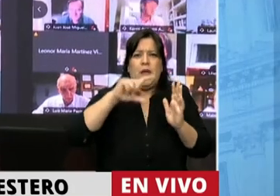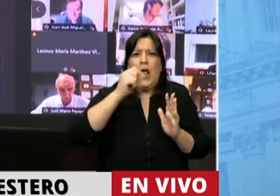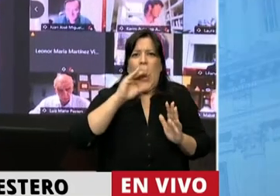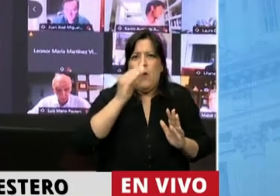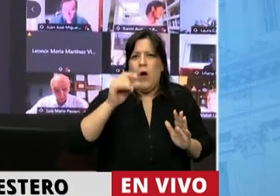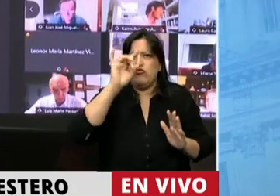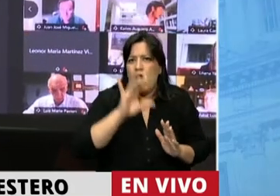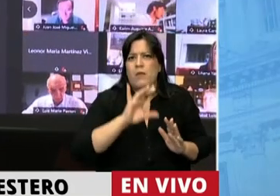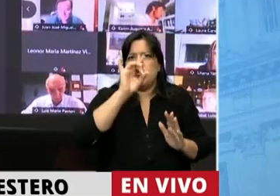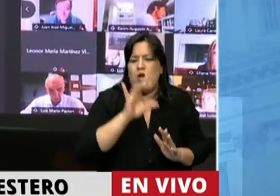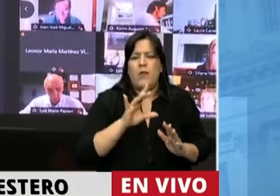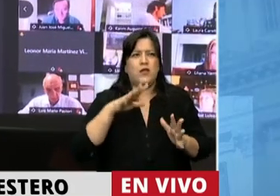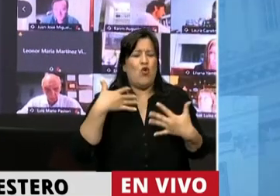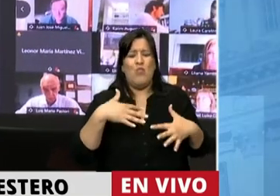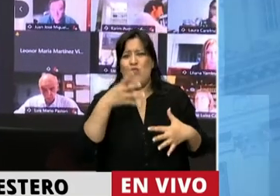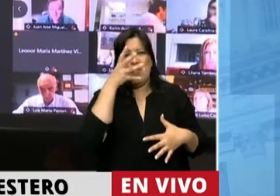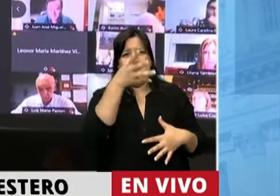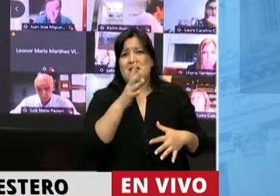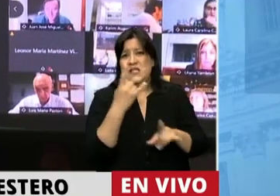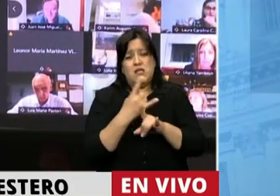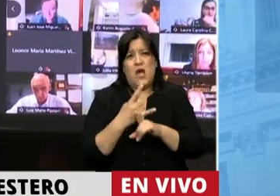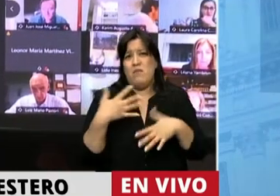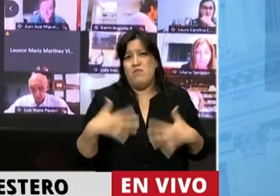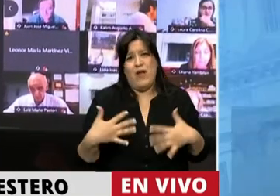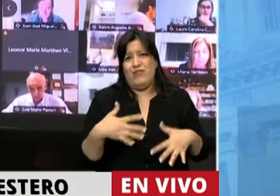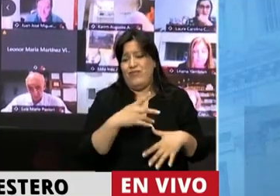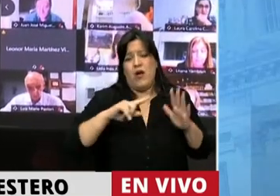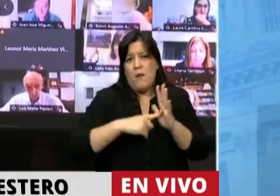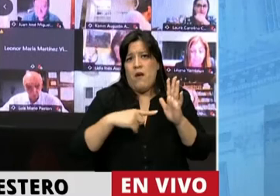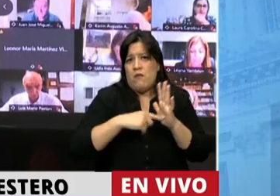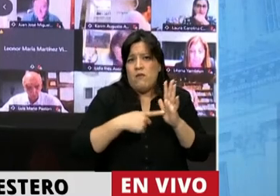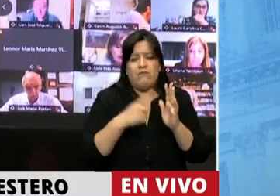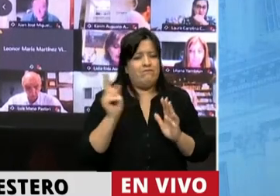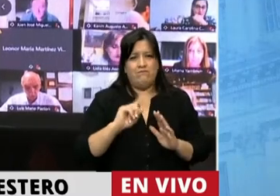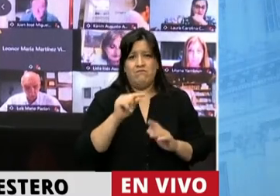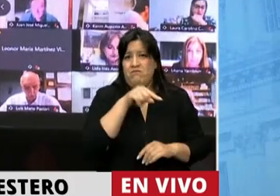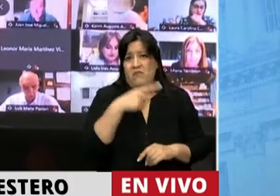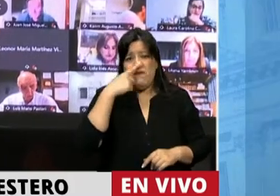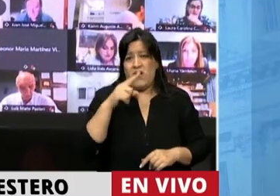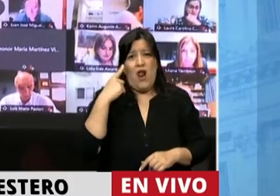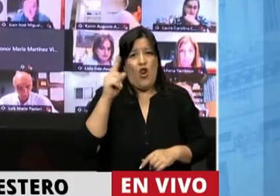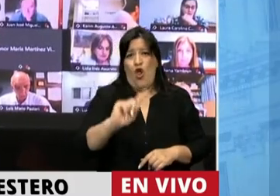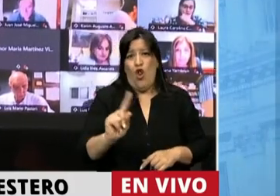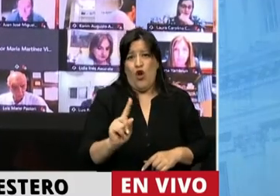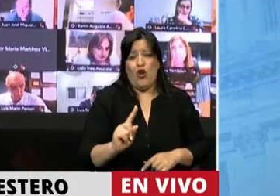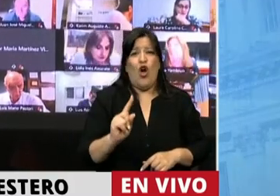centralismo que nos está agobiando, que nos agobió siempre y que, en definitiva, no logró que tengamos un